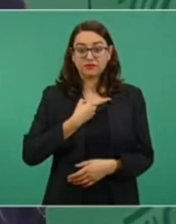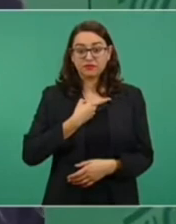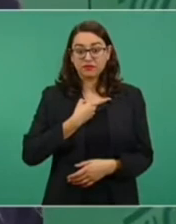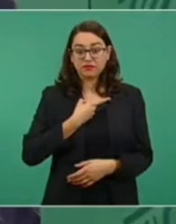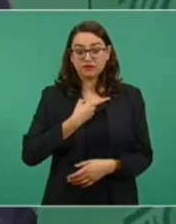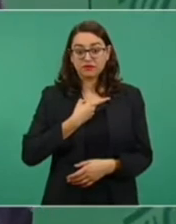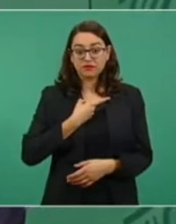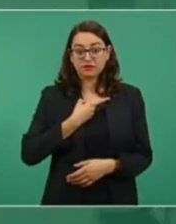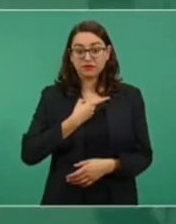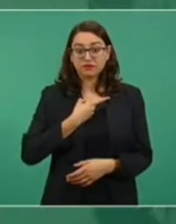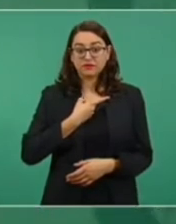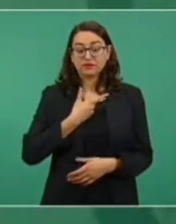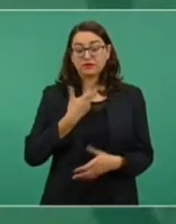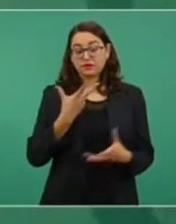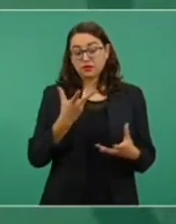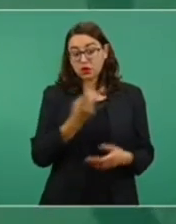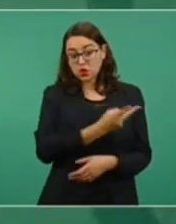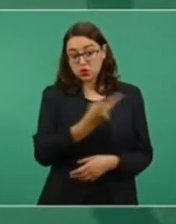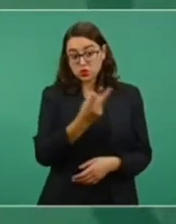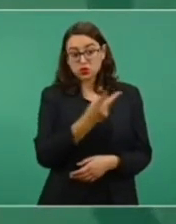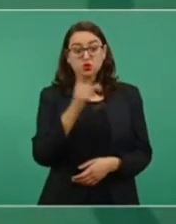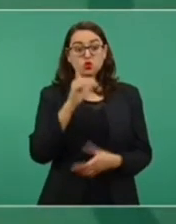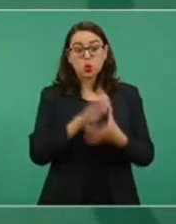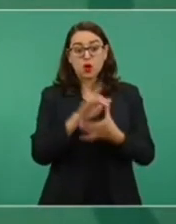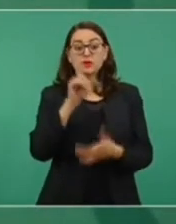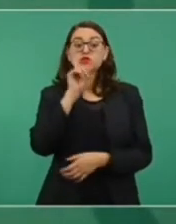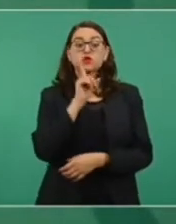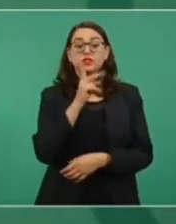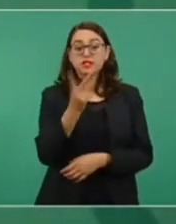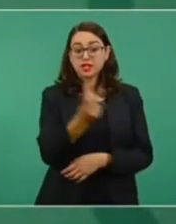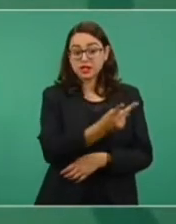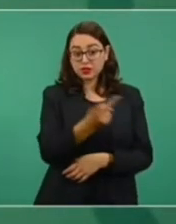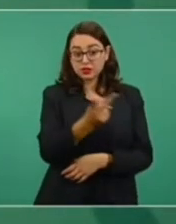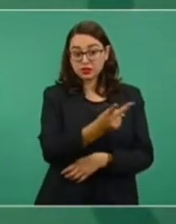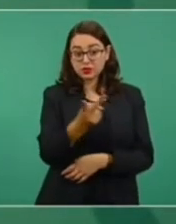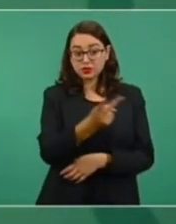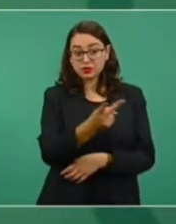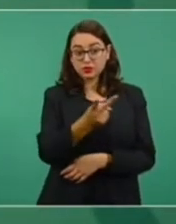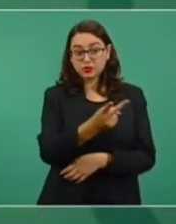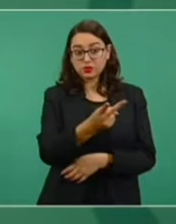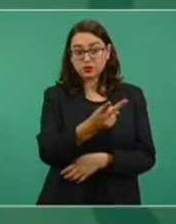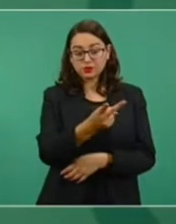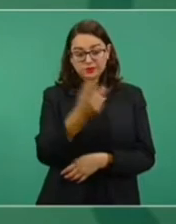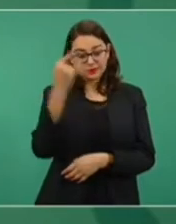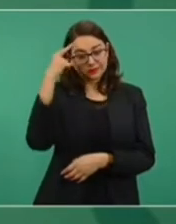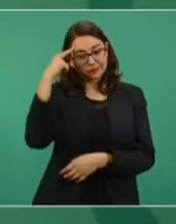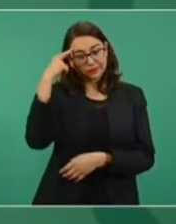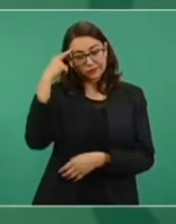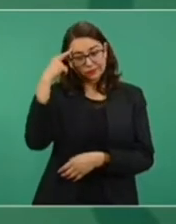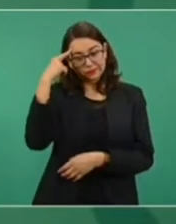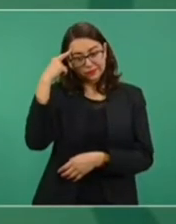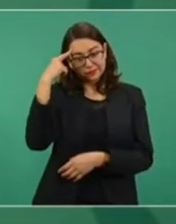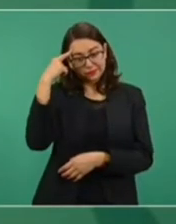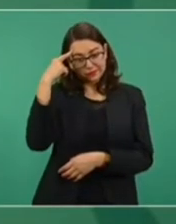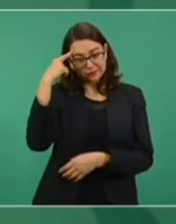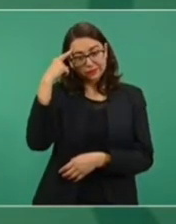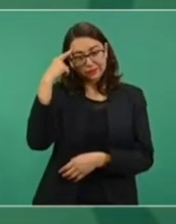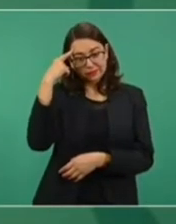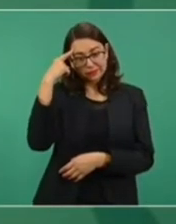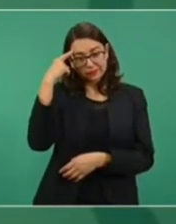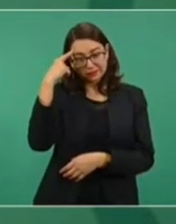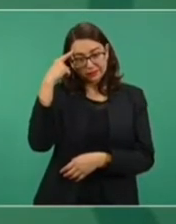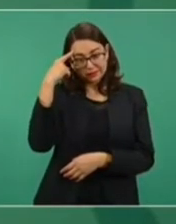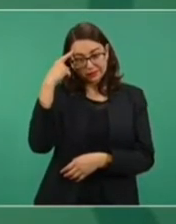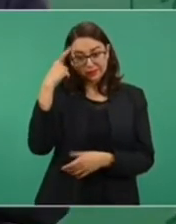esposa, compañera, se la ingenia para meter una